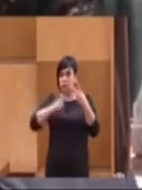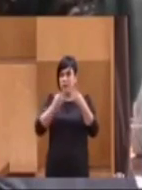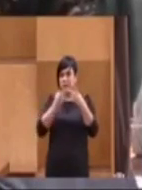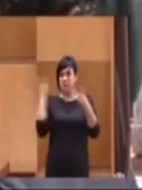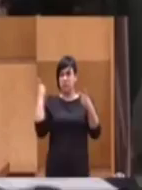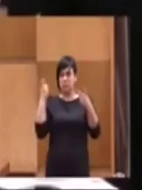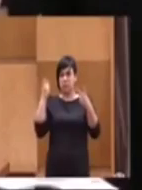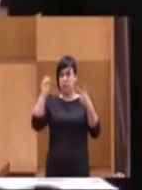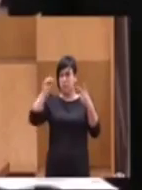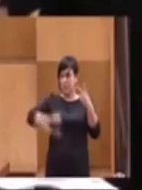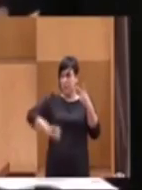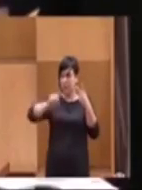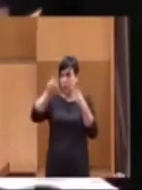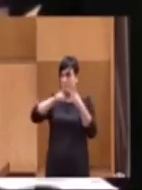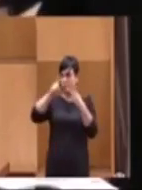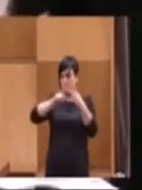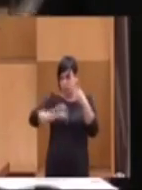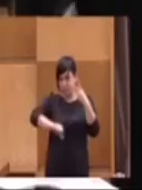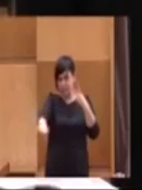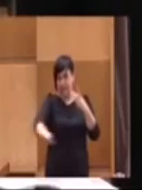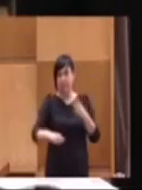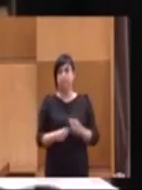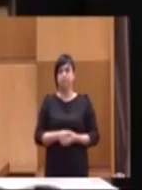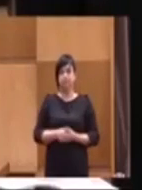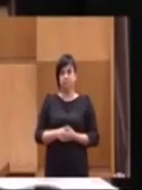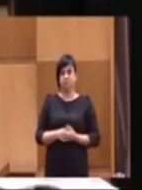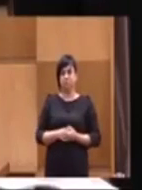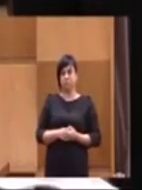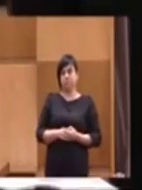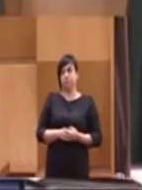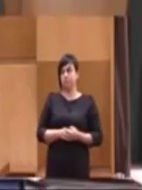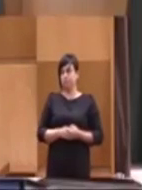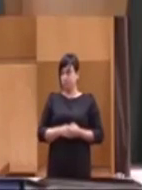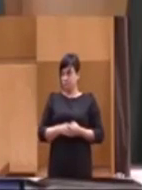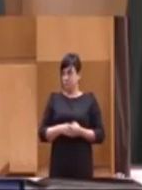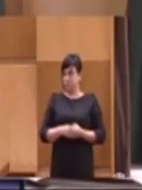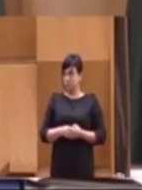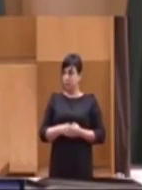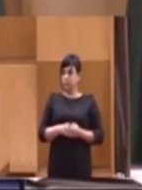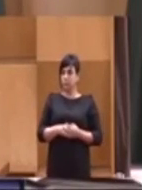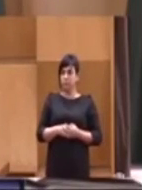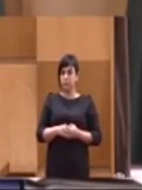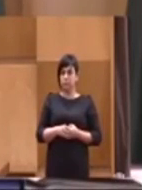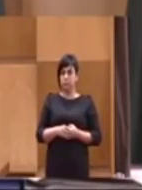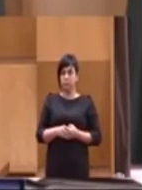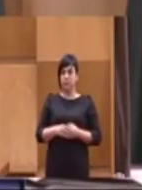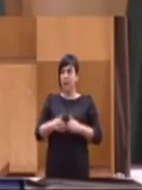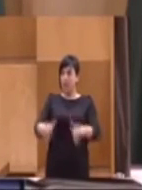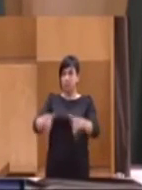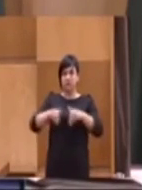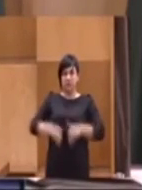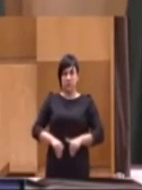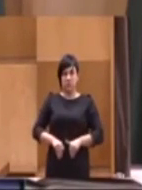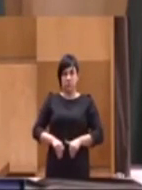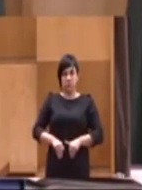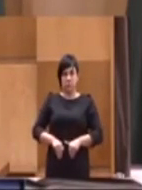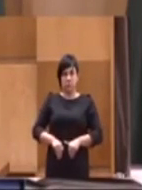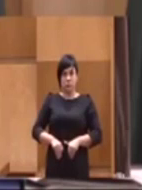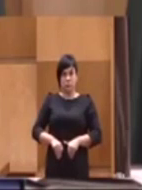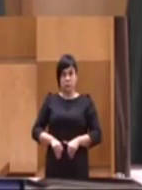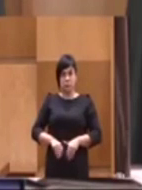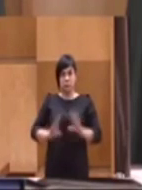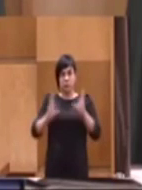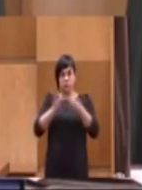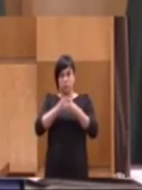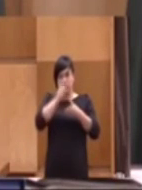suprime desde Pacto de Toledo hasta el final. SEÑOR Perfecto. SEÑOR Bueno, pues, al punto primero, abstenciones… Sí, a pesar de…